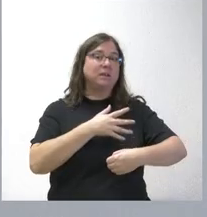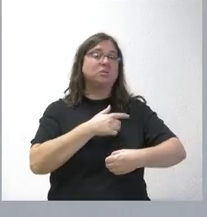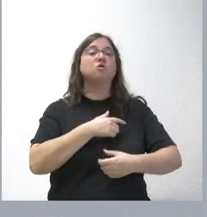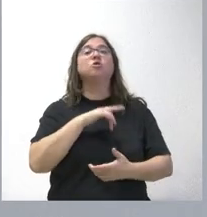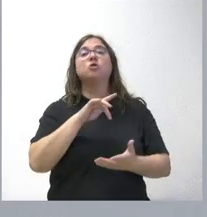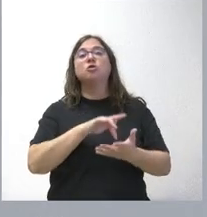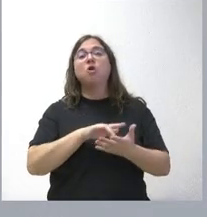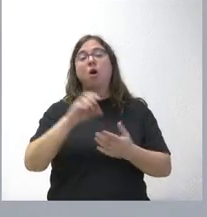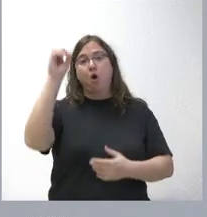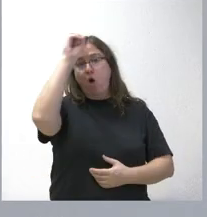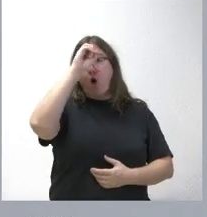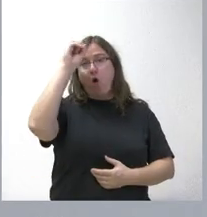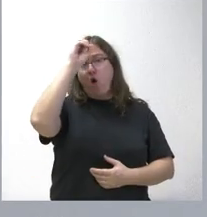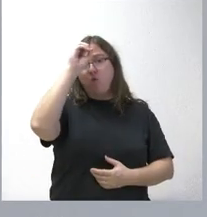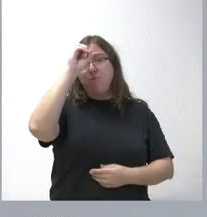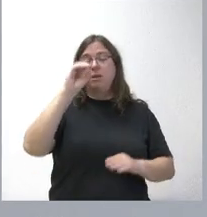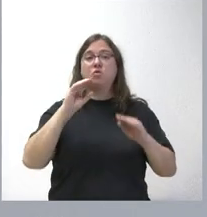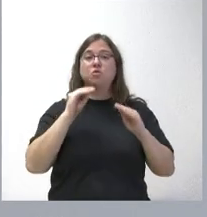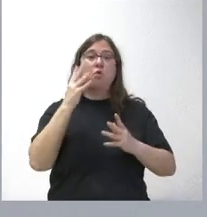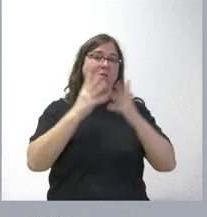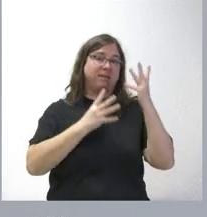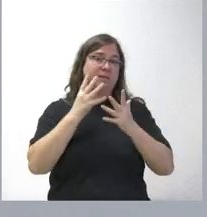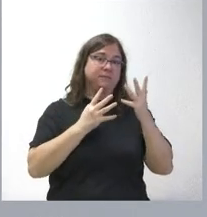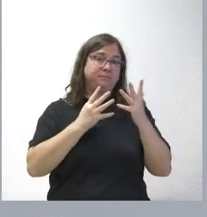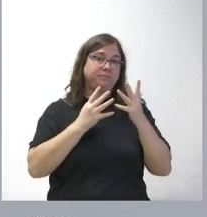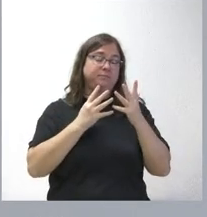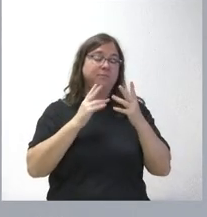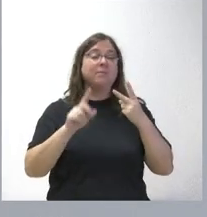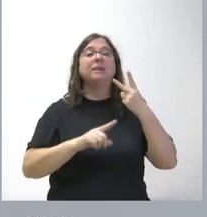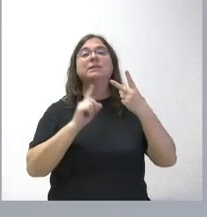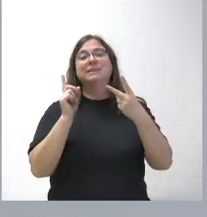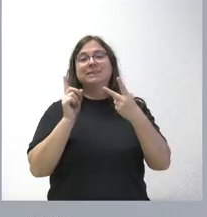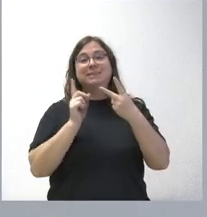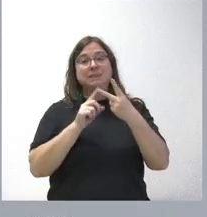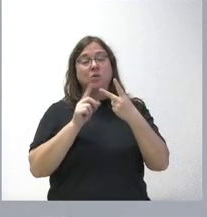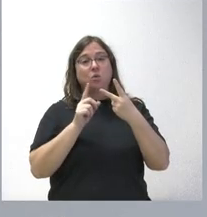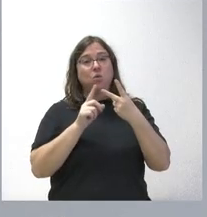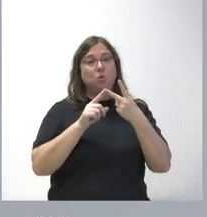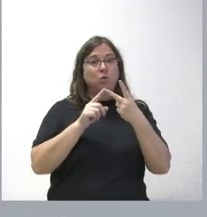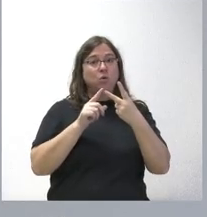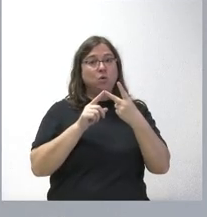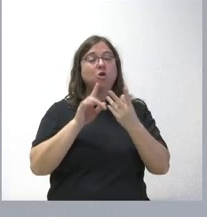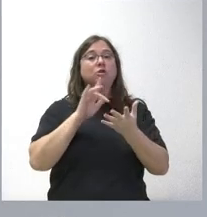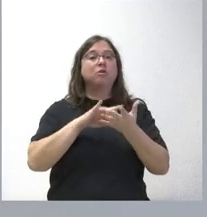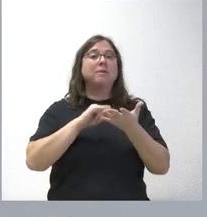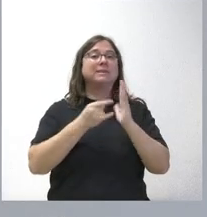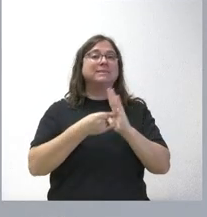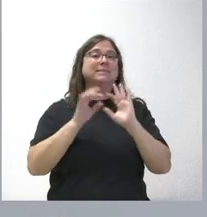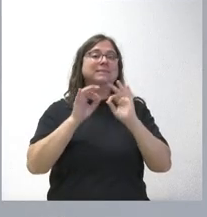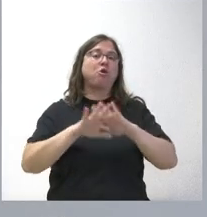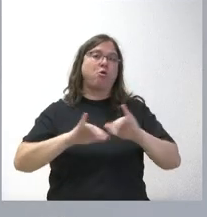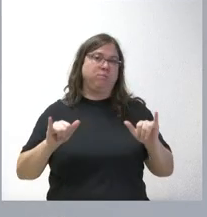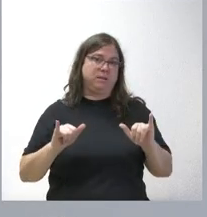la opinión de las Administraciones autonómicas. Y, en segundo lugar, que se establezca también el mecanismo de compensación